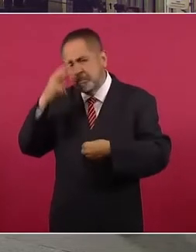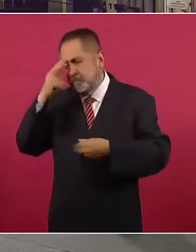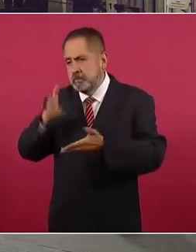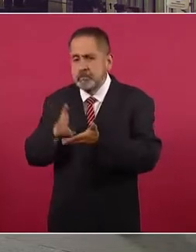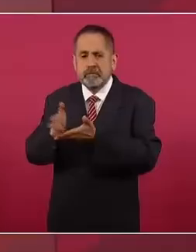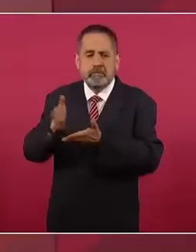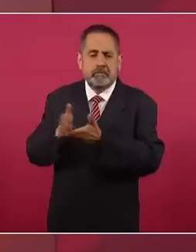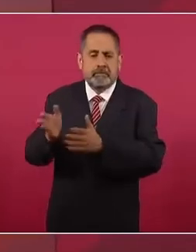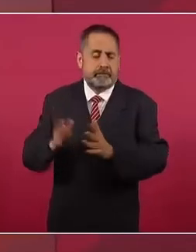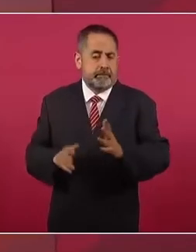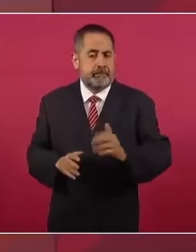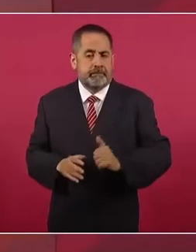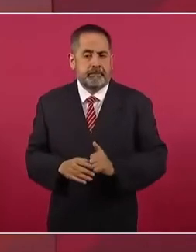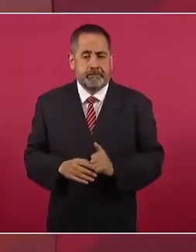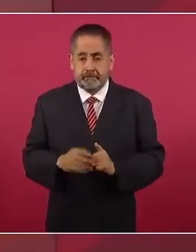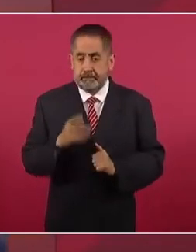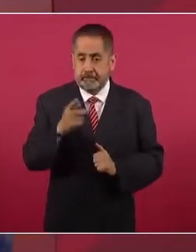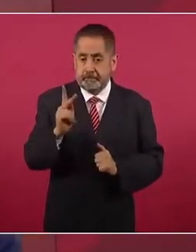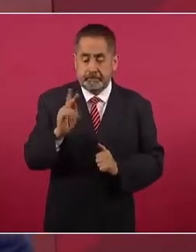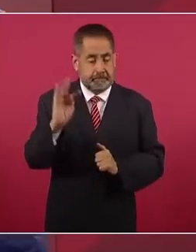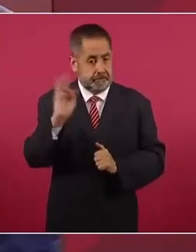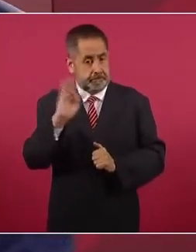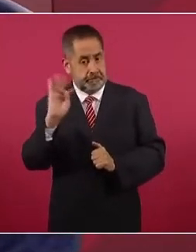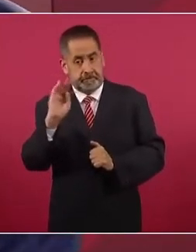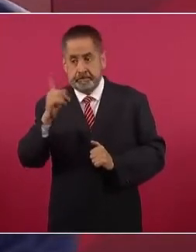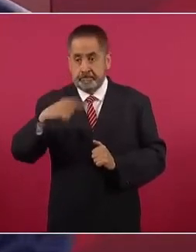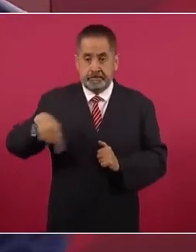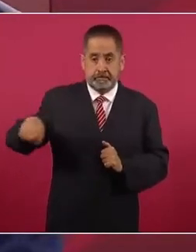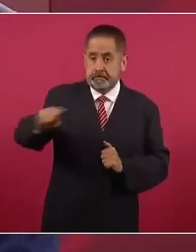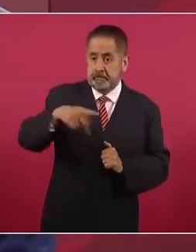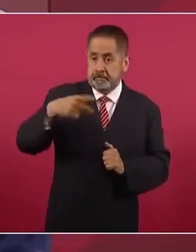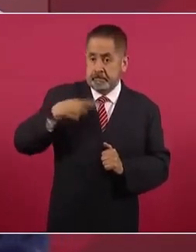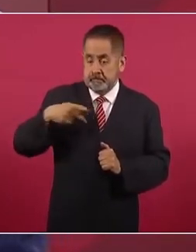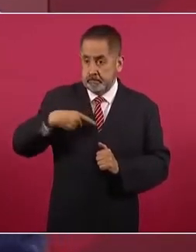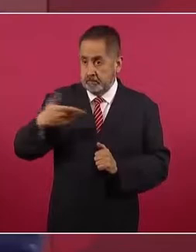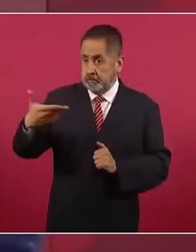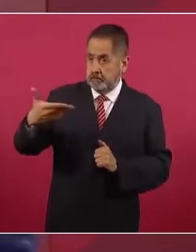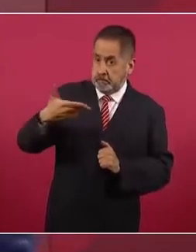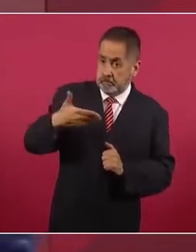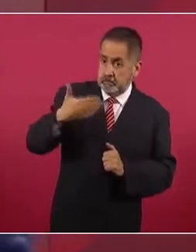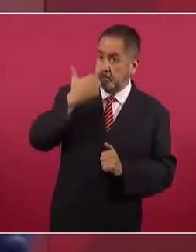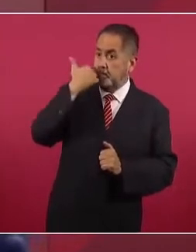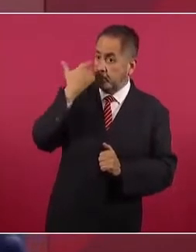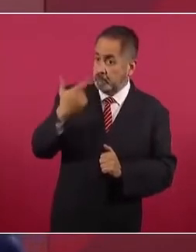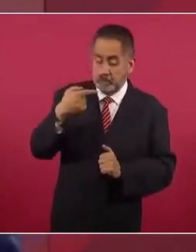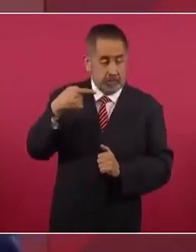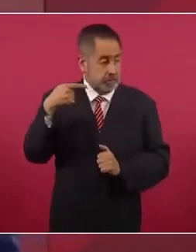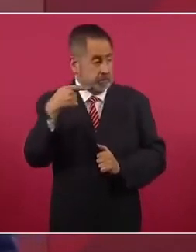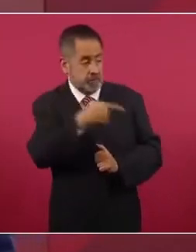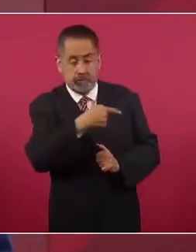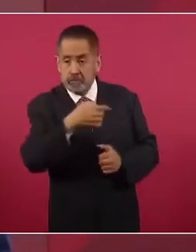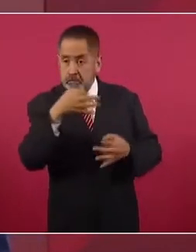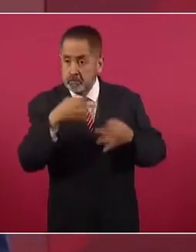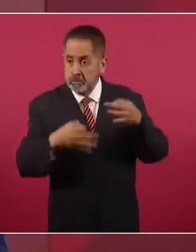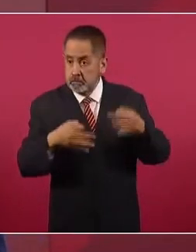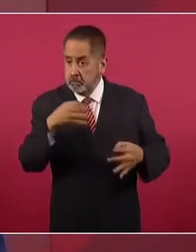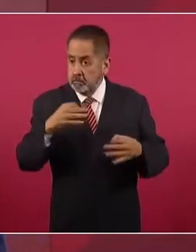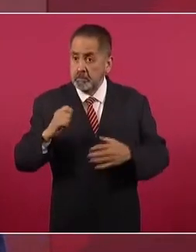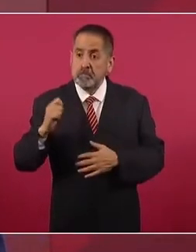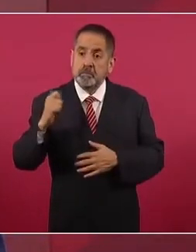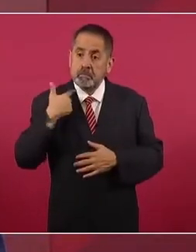Sin embargo, si la gente pedía que se enjuiciara a los presidentes,